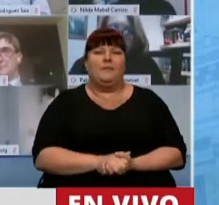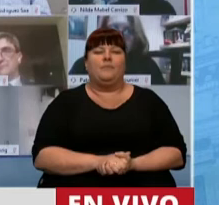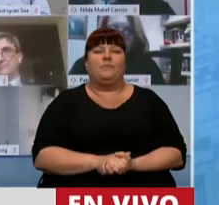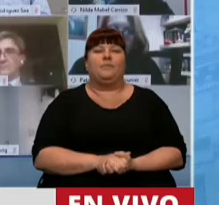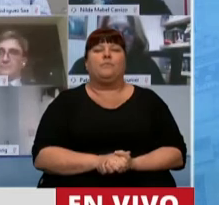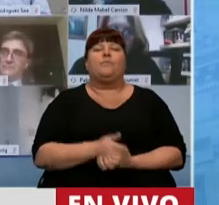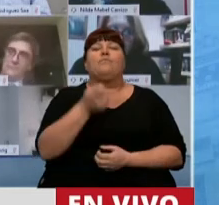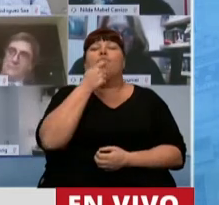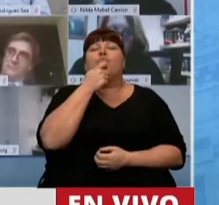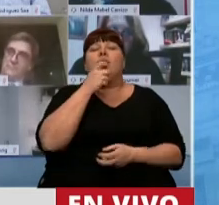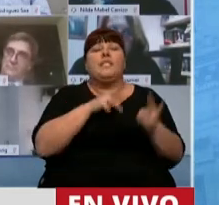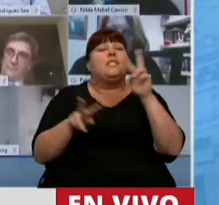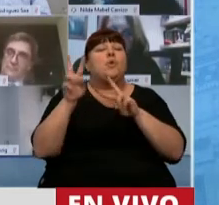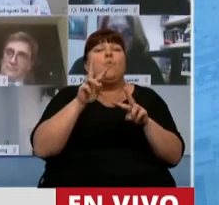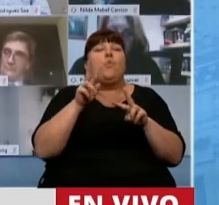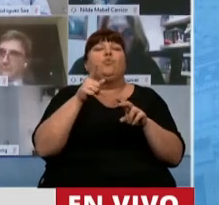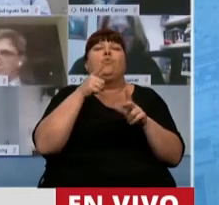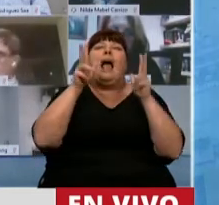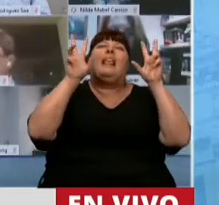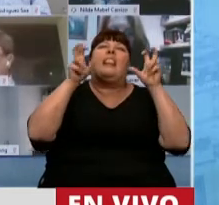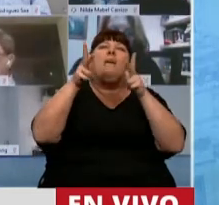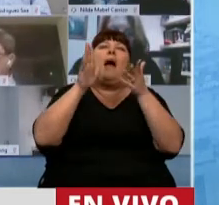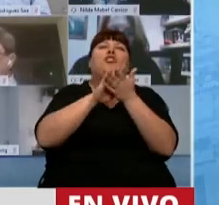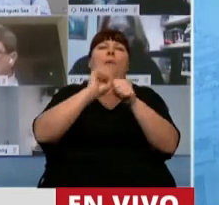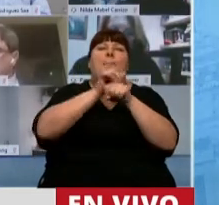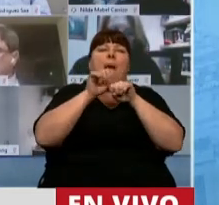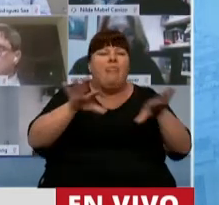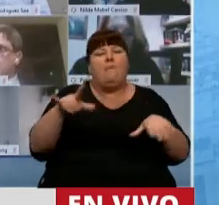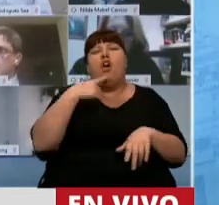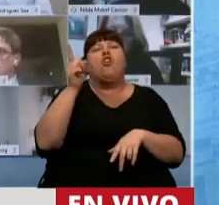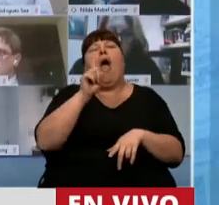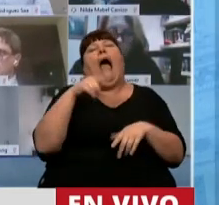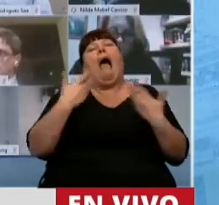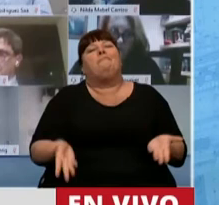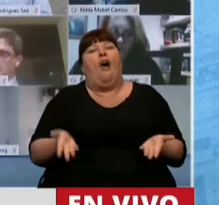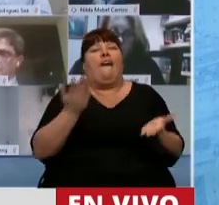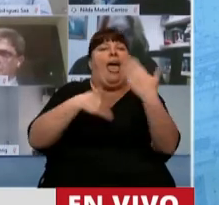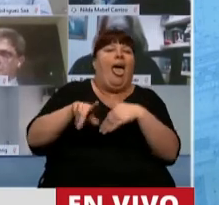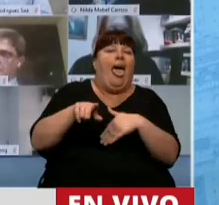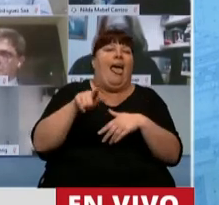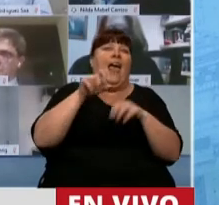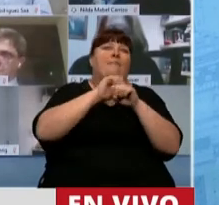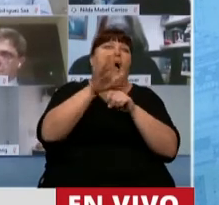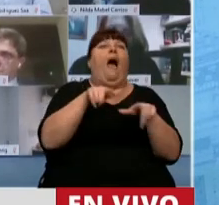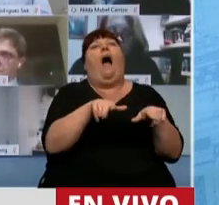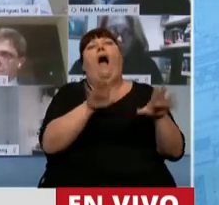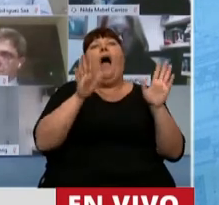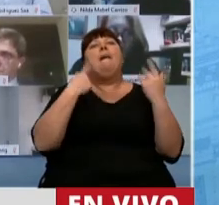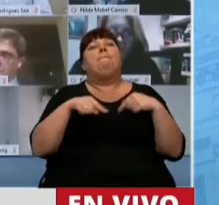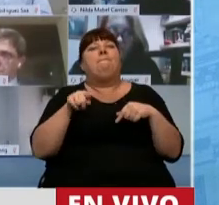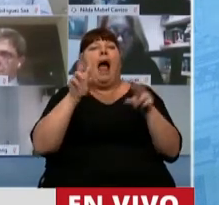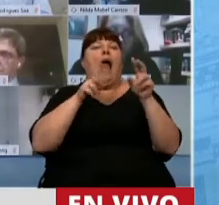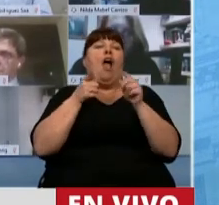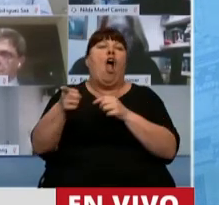busquemos hablar de la pandemia, no usemos la pandemia para que sea una excusa, para